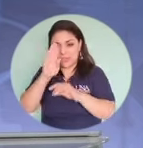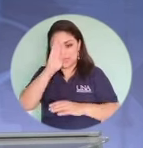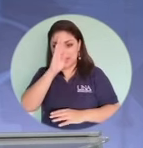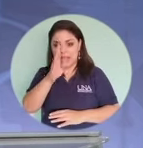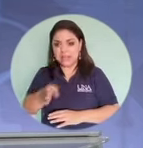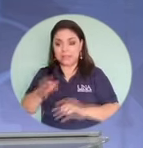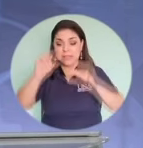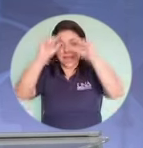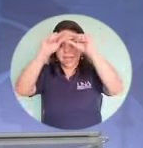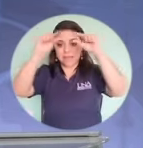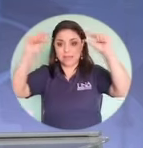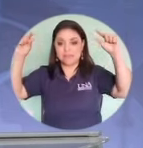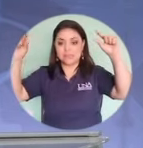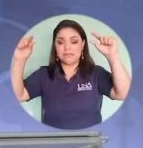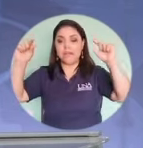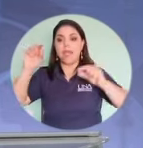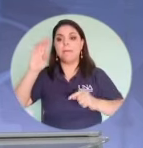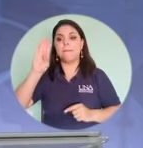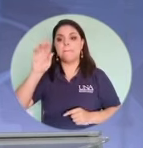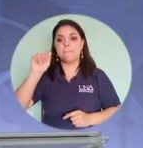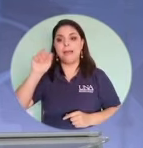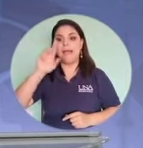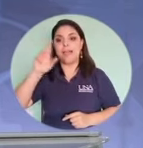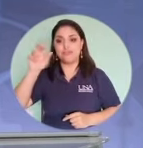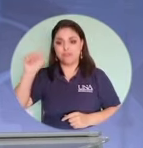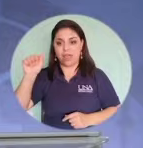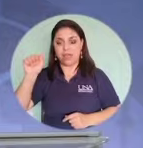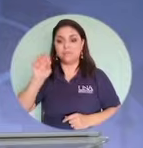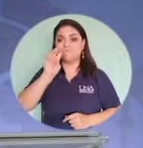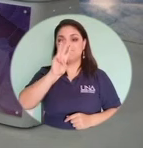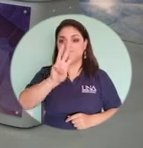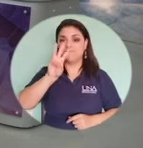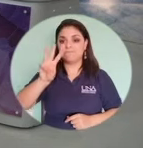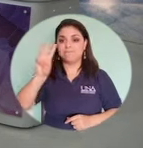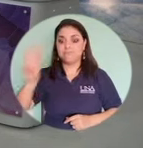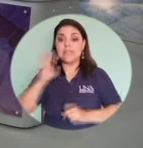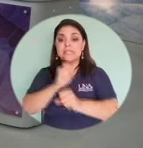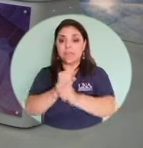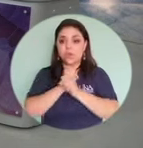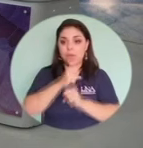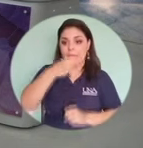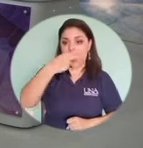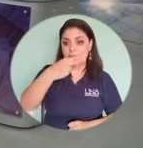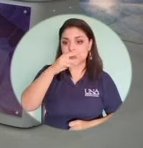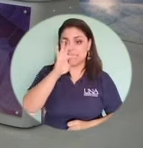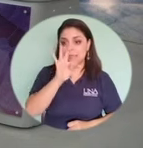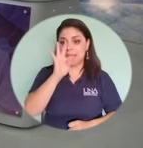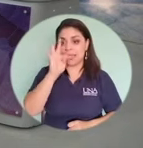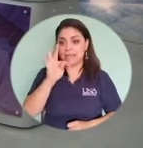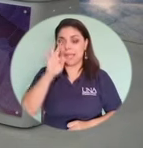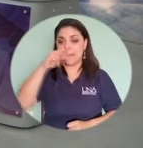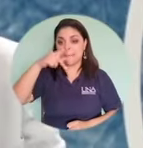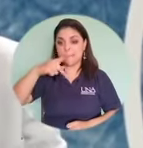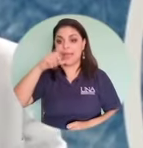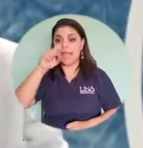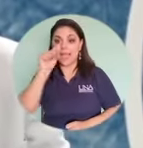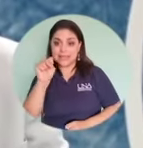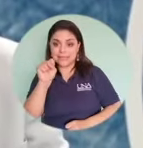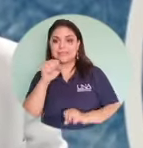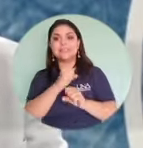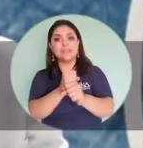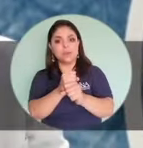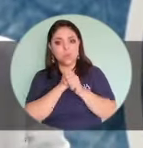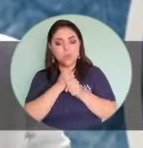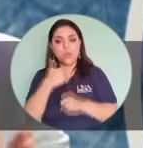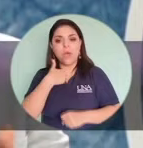en la barra de navegación de nuestro browser, asegurarnos que tenga un HTTPS, esa S hace una enorme